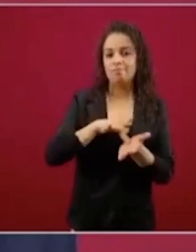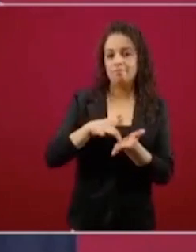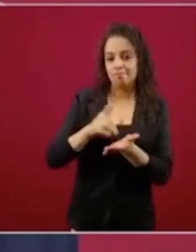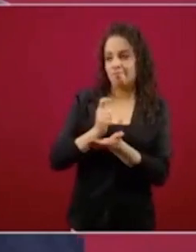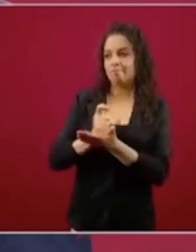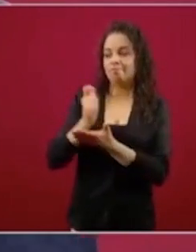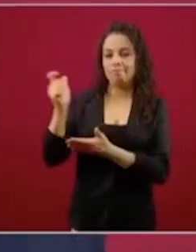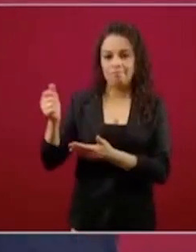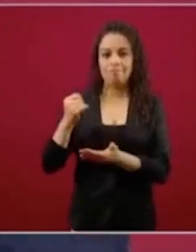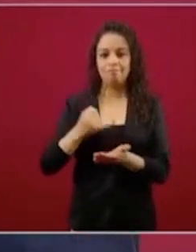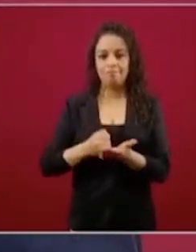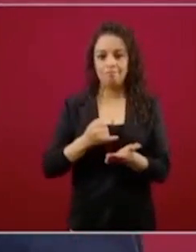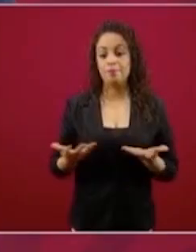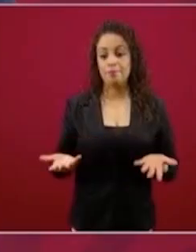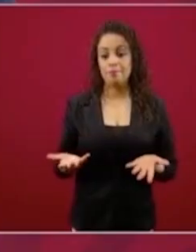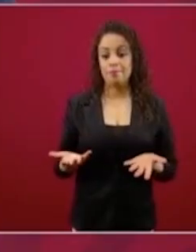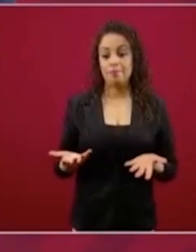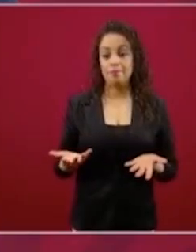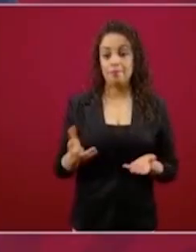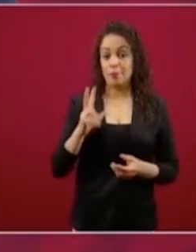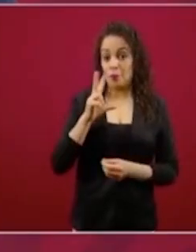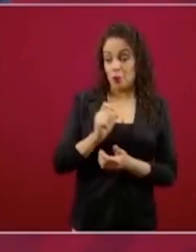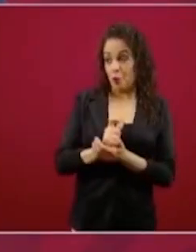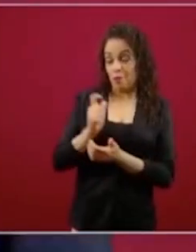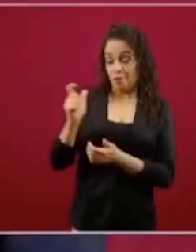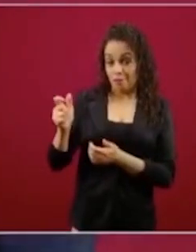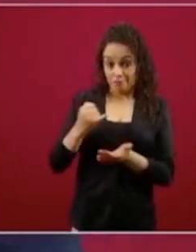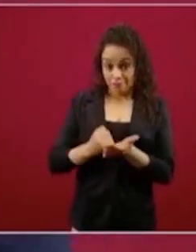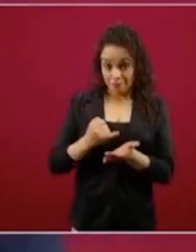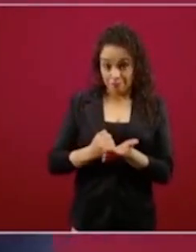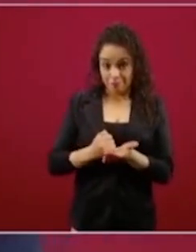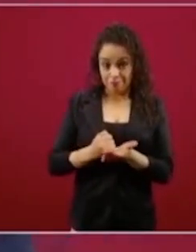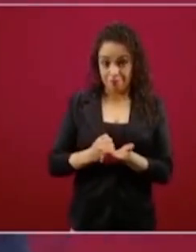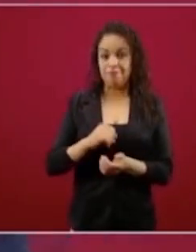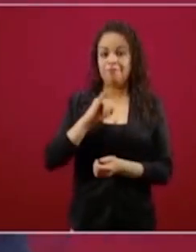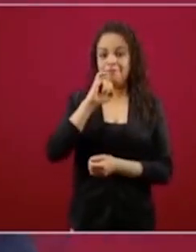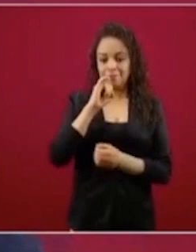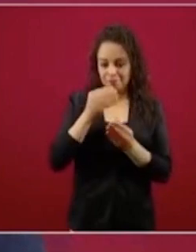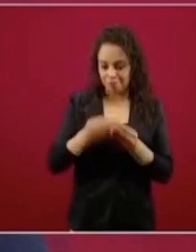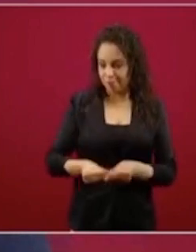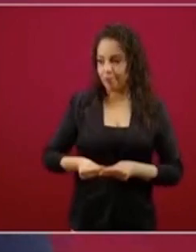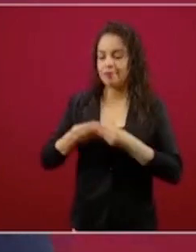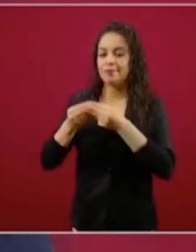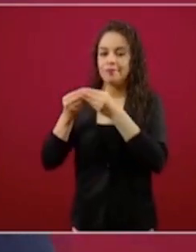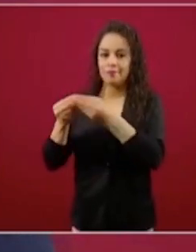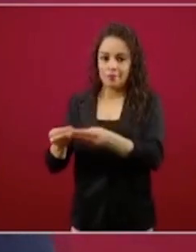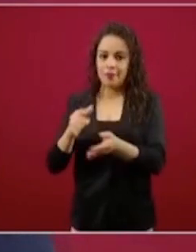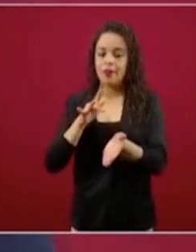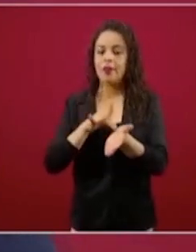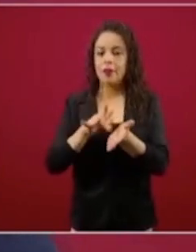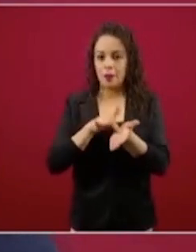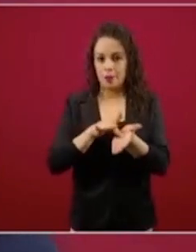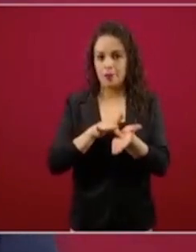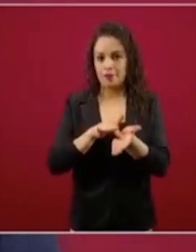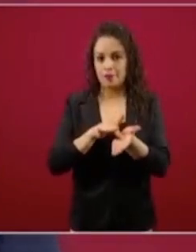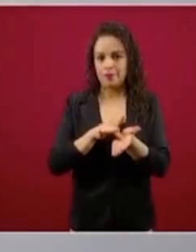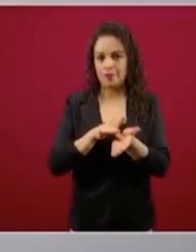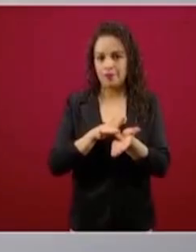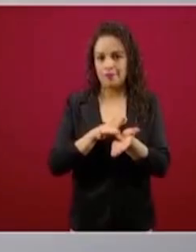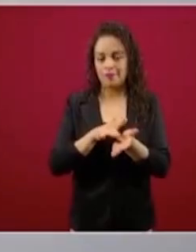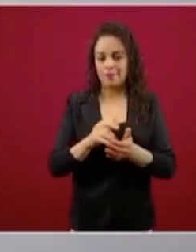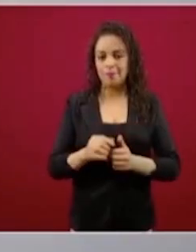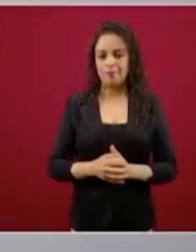no están pagando impuestos, están contribuyendo, que es distinto,